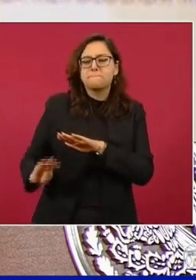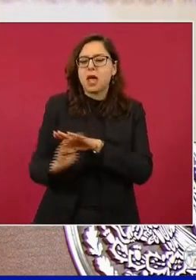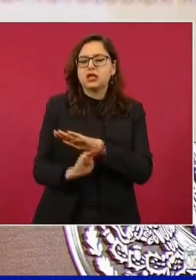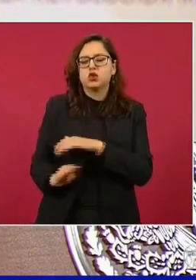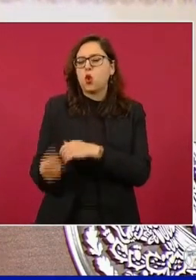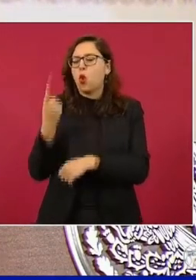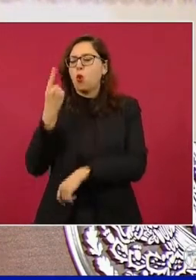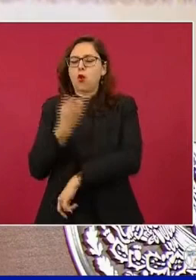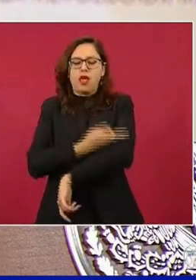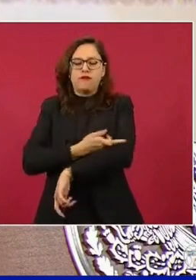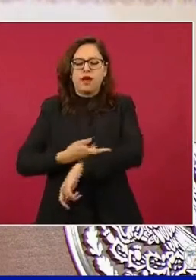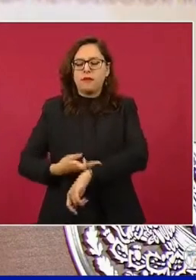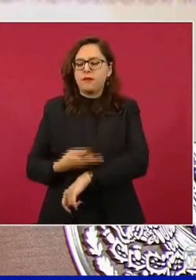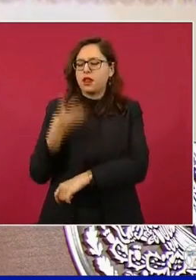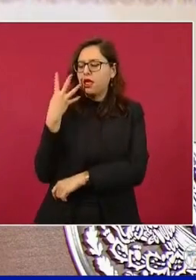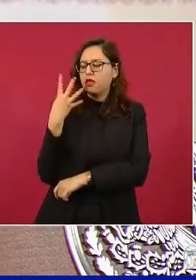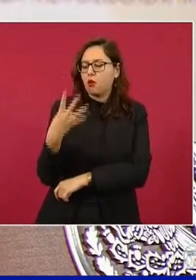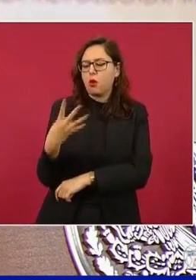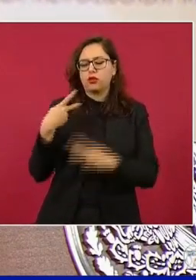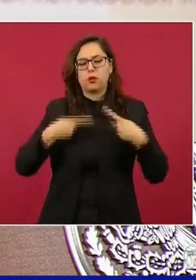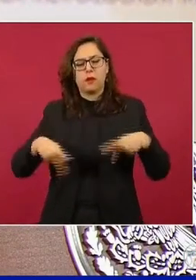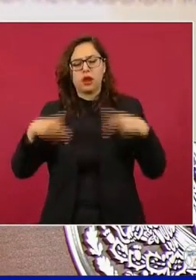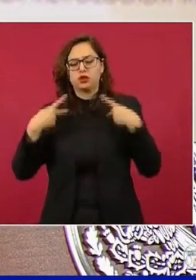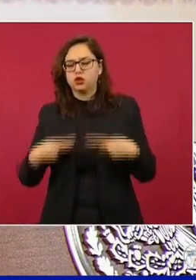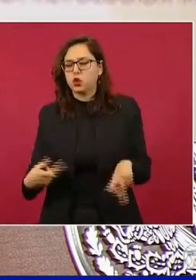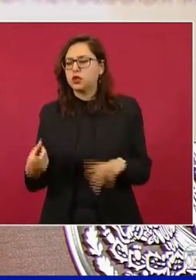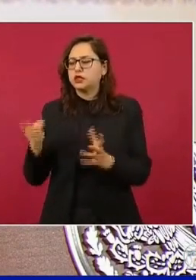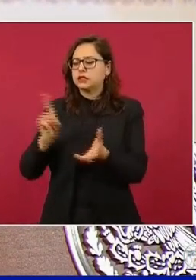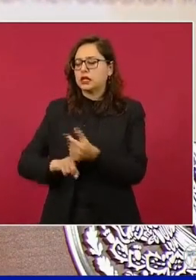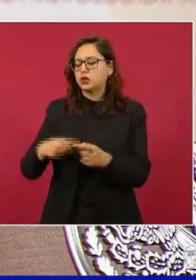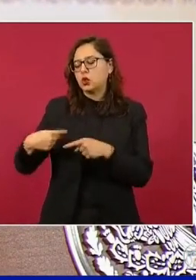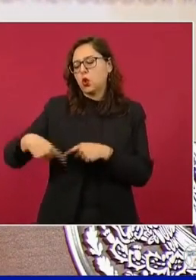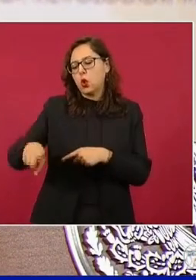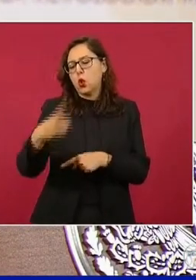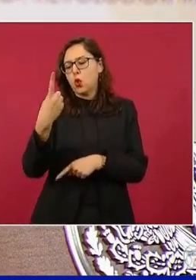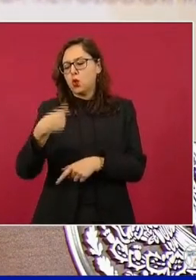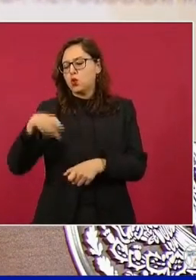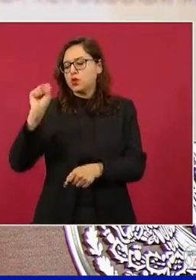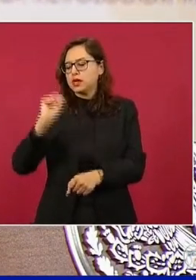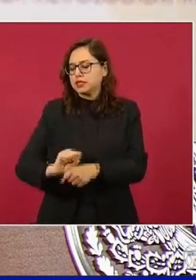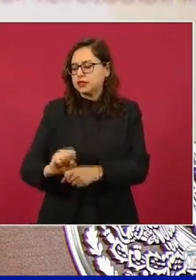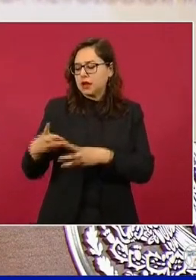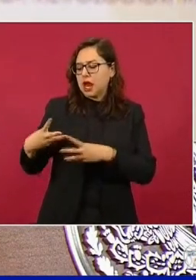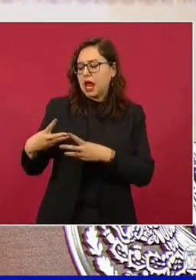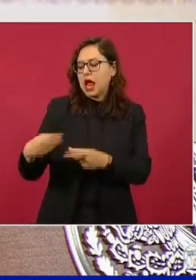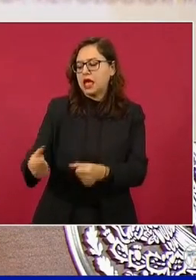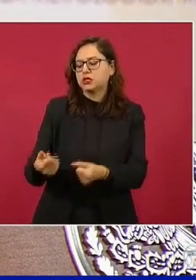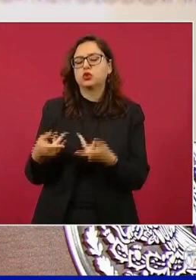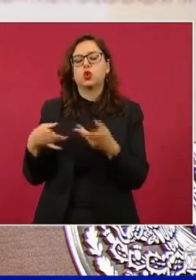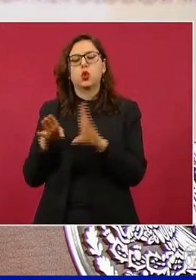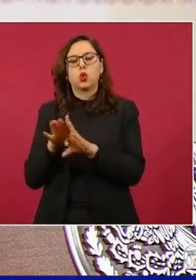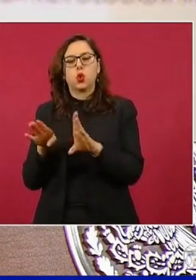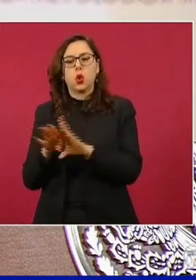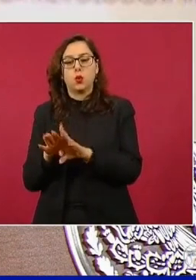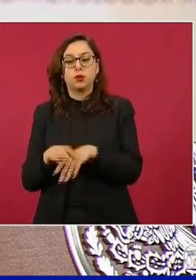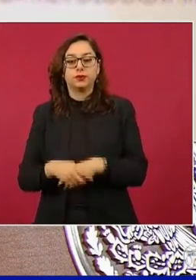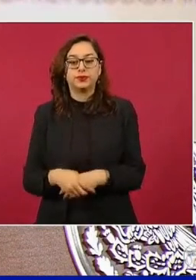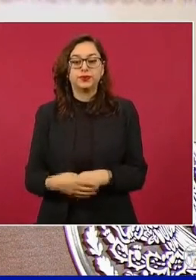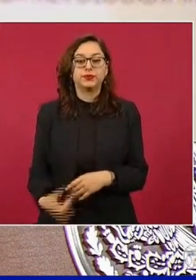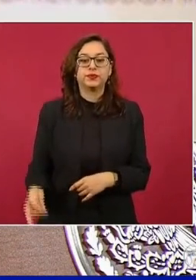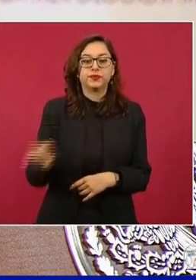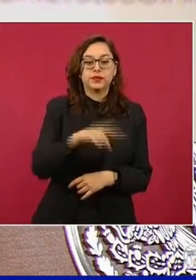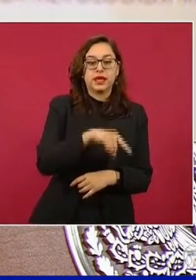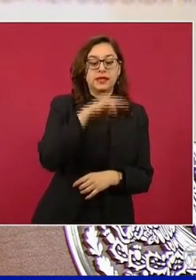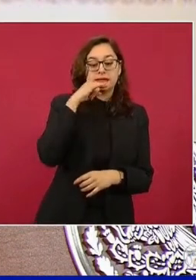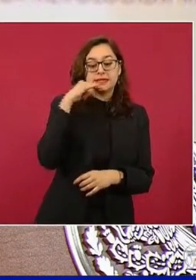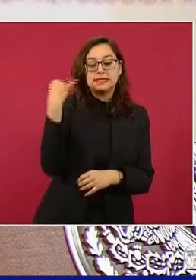una semana, hubo dos cambios, cambiamos el chile serrano por el chile jalapeño, el serrano subió un poco de